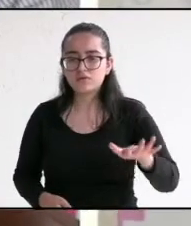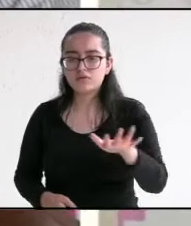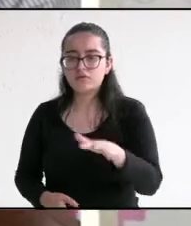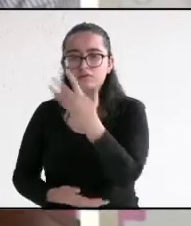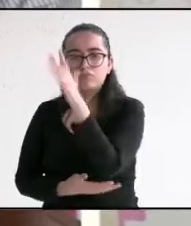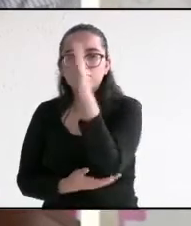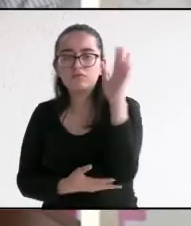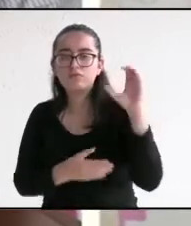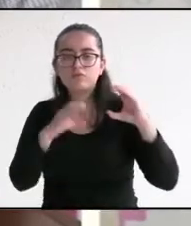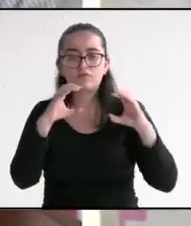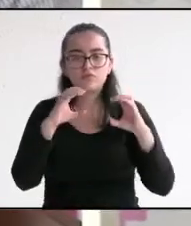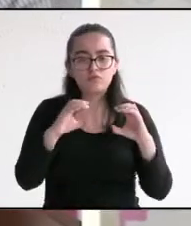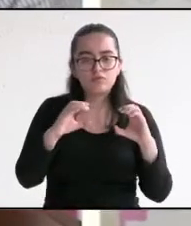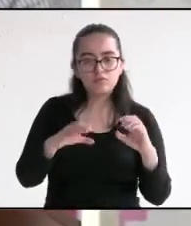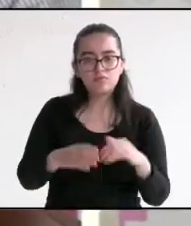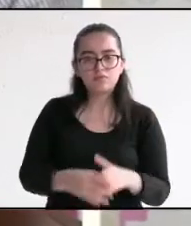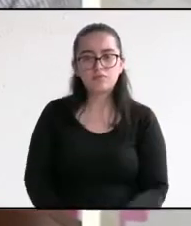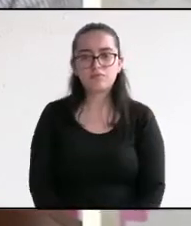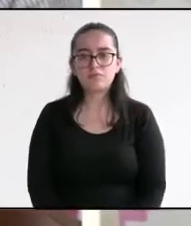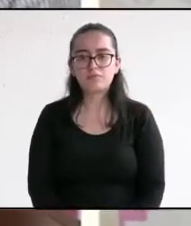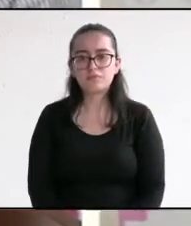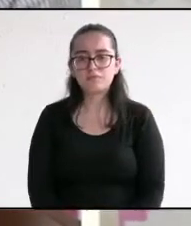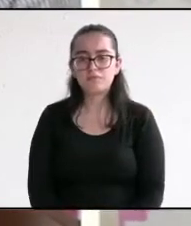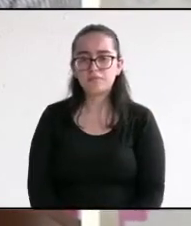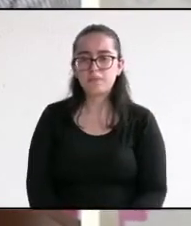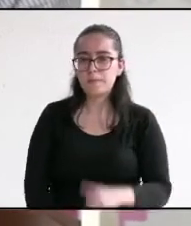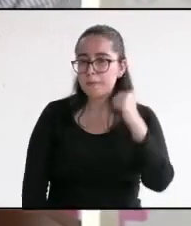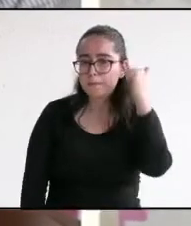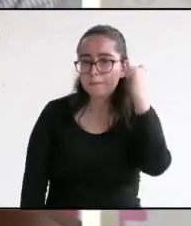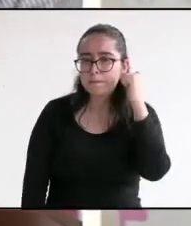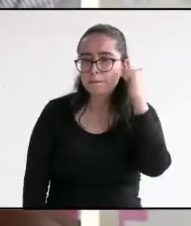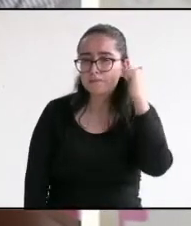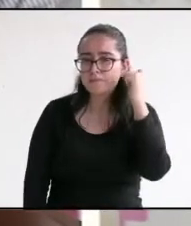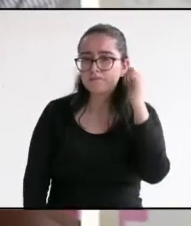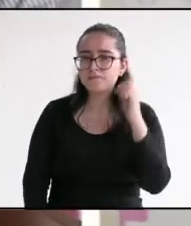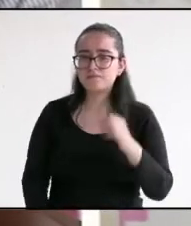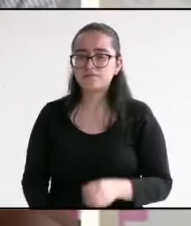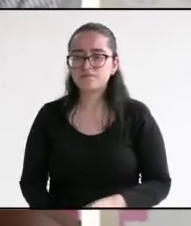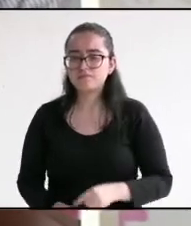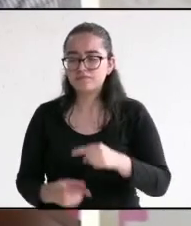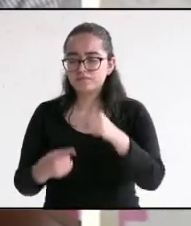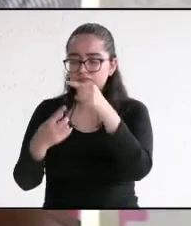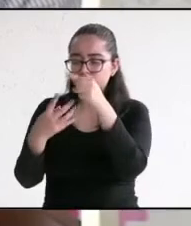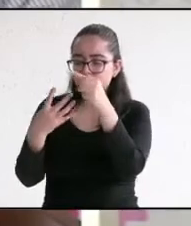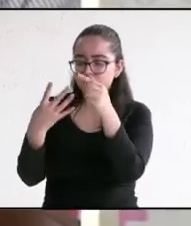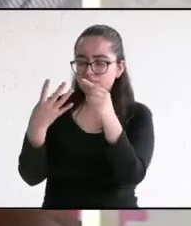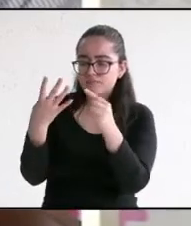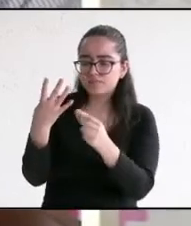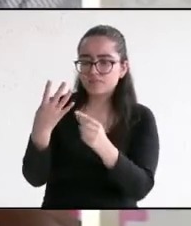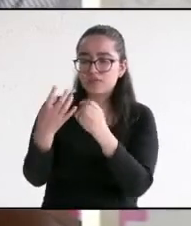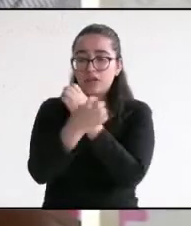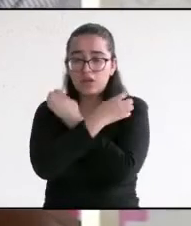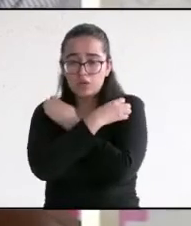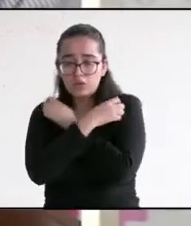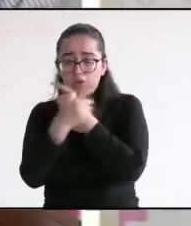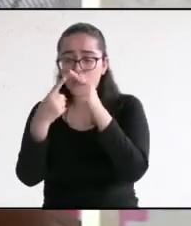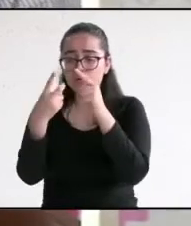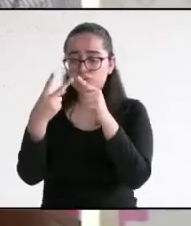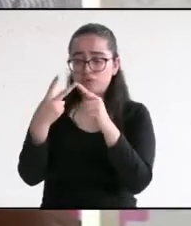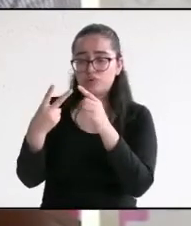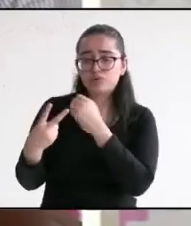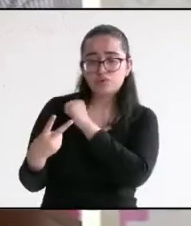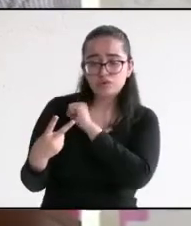El desarrollo social y sustentable en nuestro municipio, los principales ejes serán la educación, la salud,